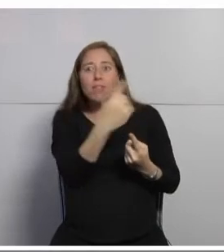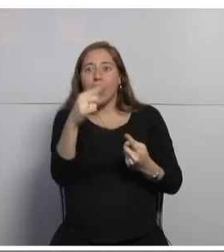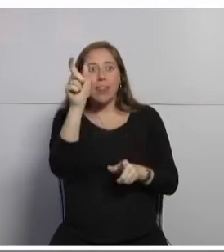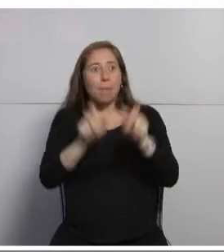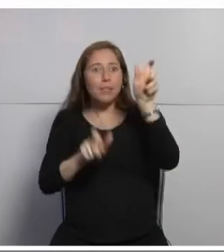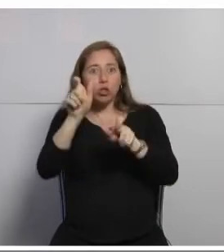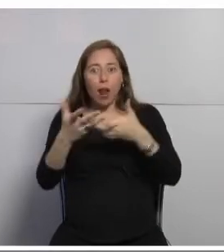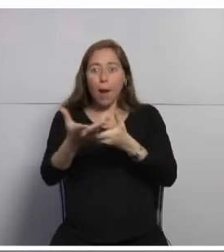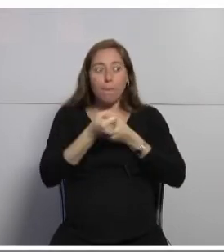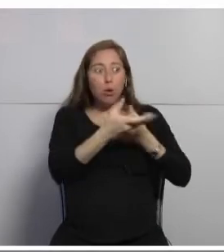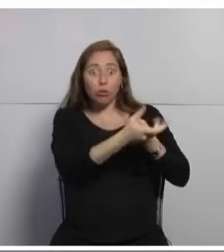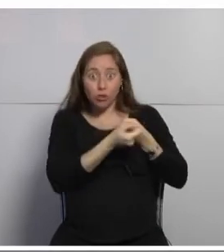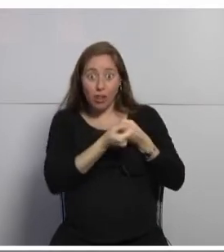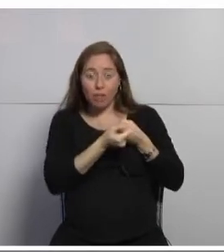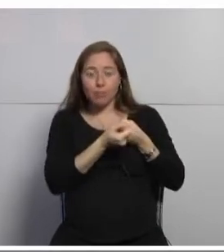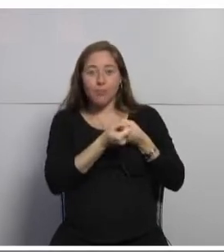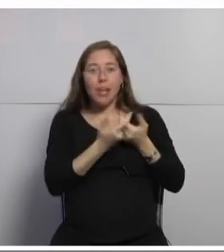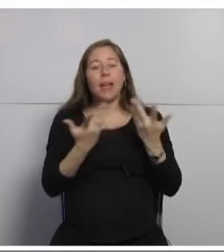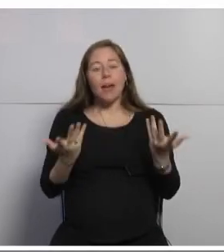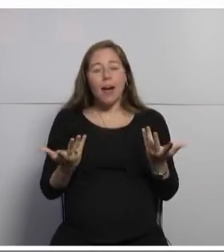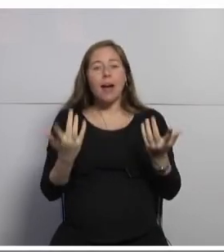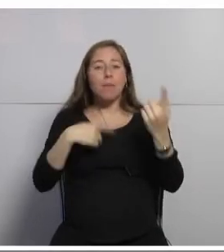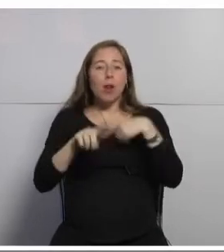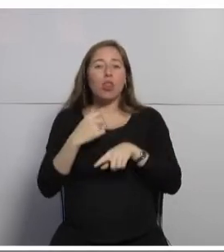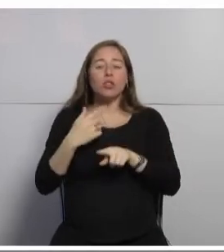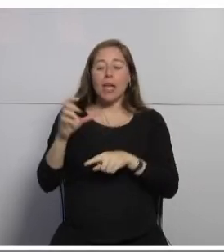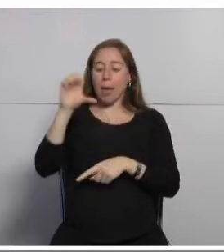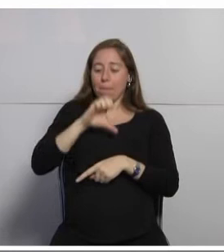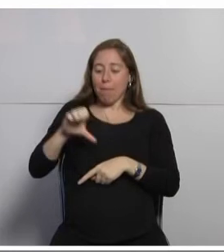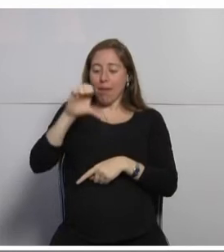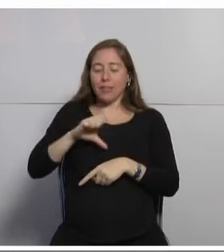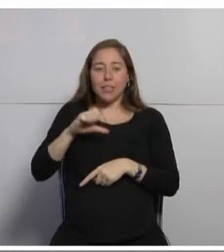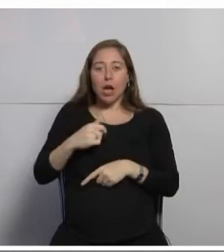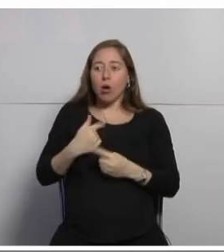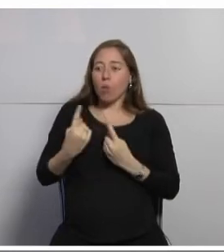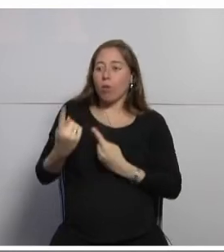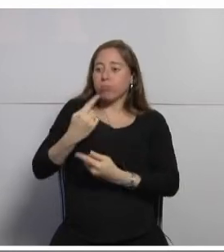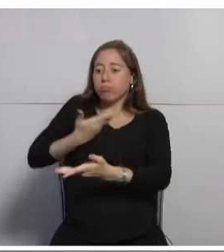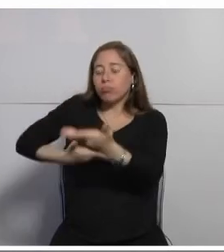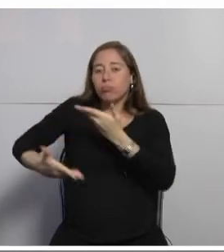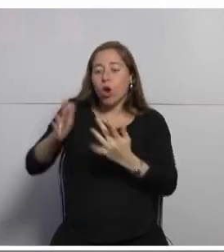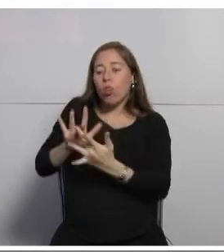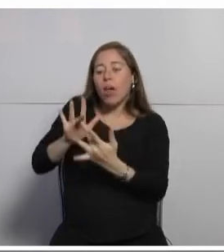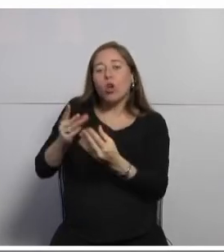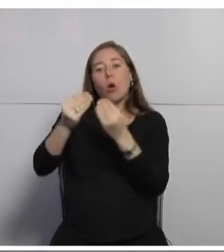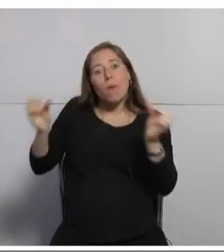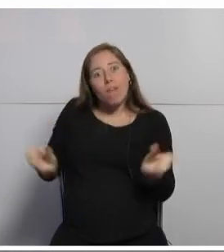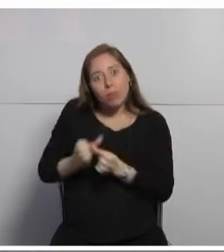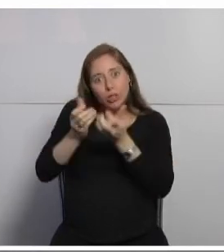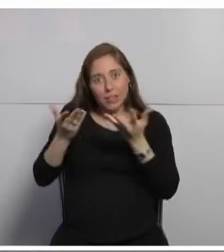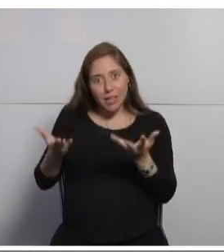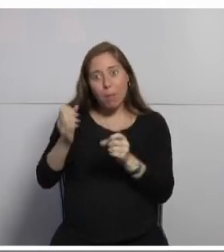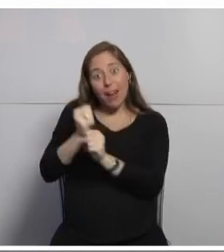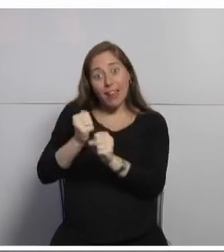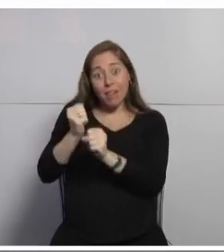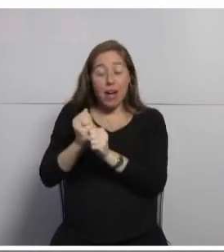de la industria la empresa el centro público donde